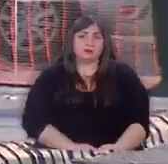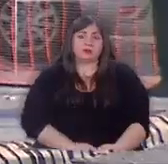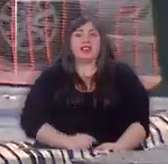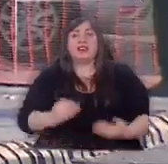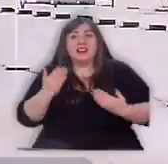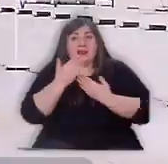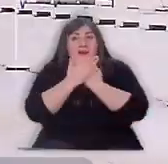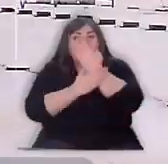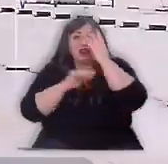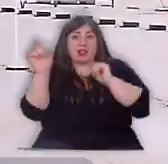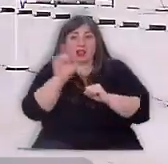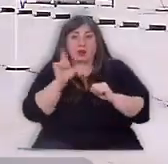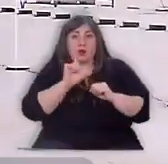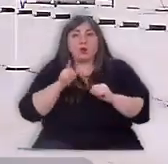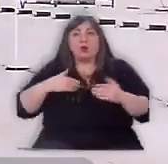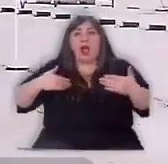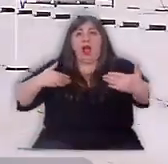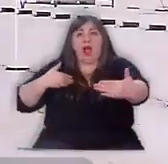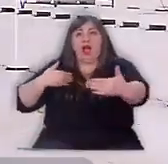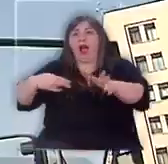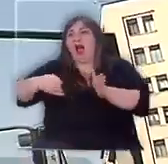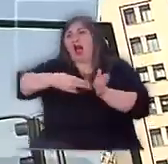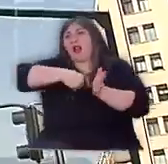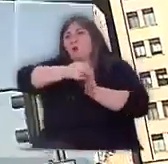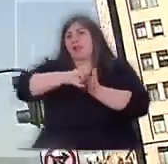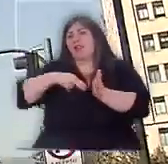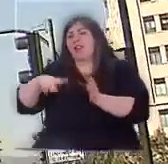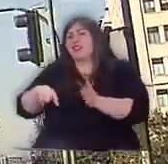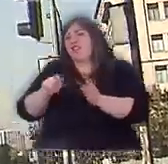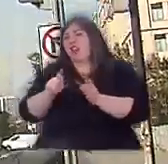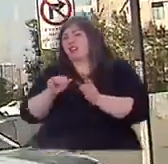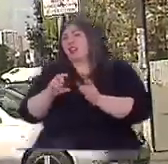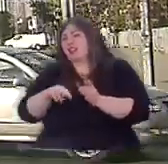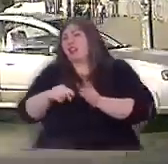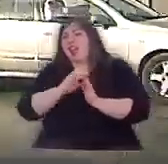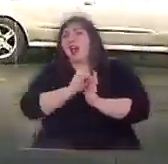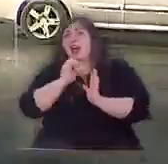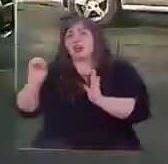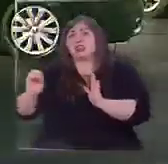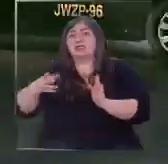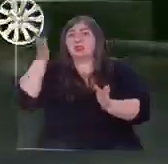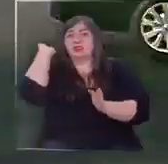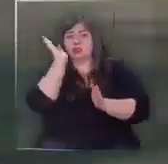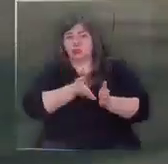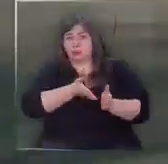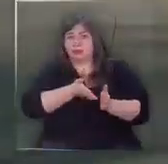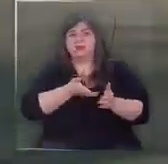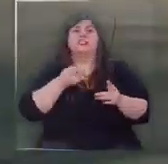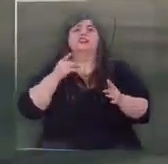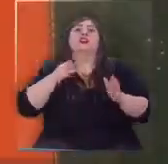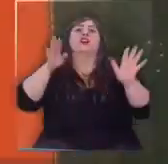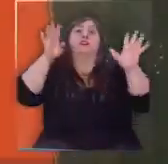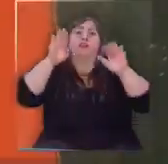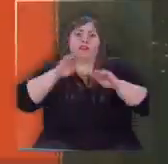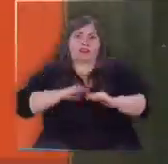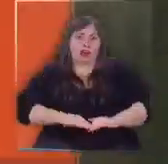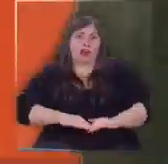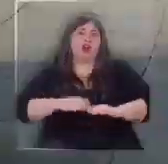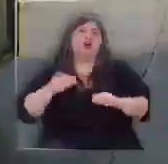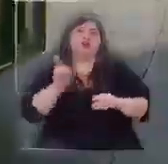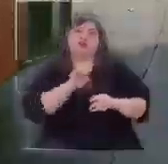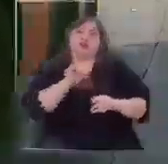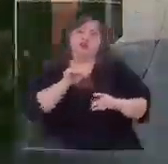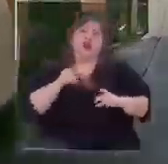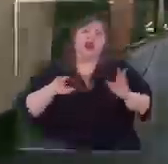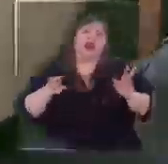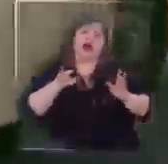la madrugada de este lunes que el tránsito de la Alameda desde Nataniel al oriente se encuentra suspendido. Gracias a la disminución del flujo, el desvío no